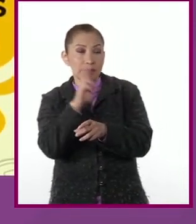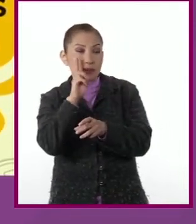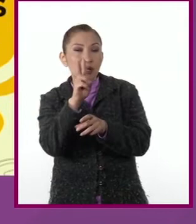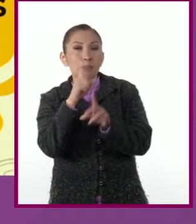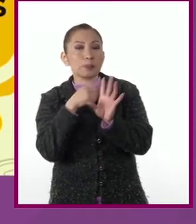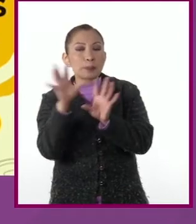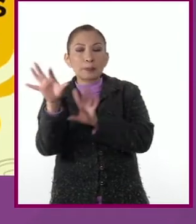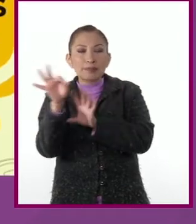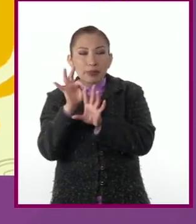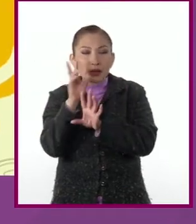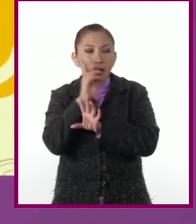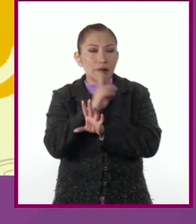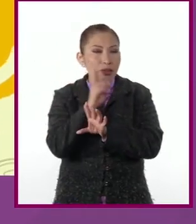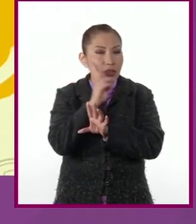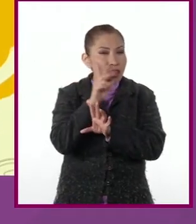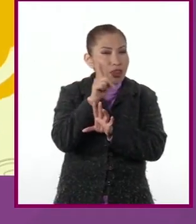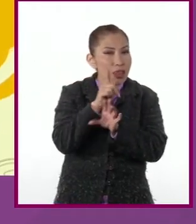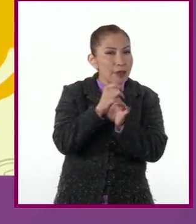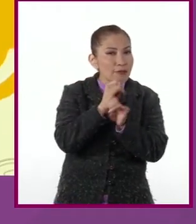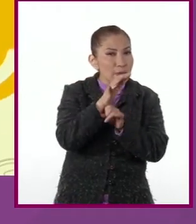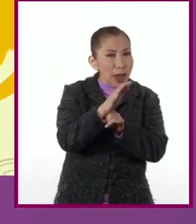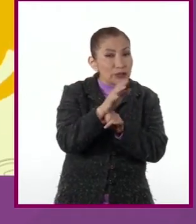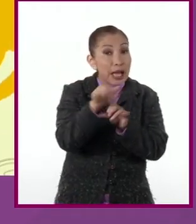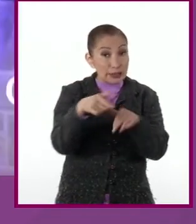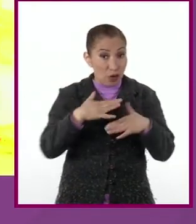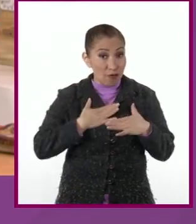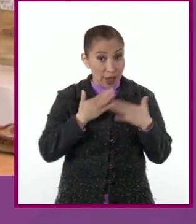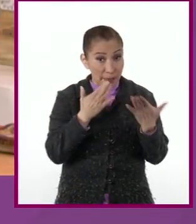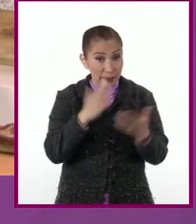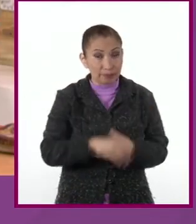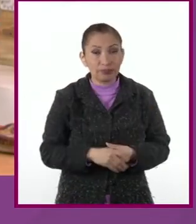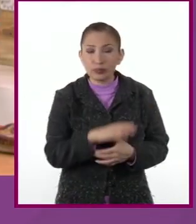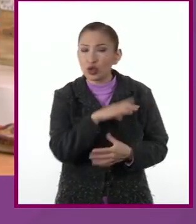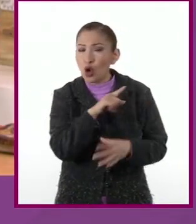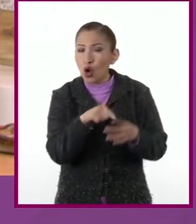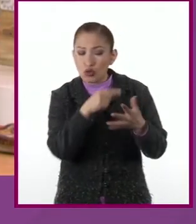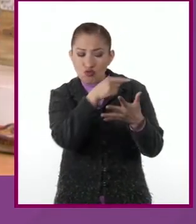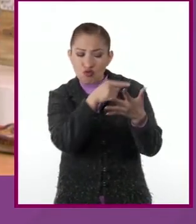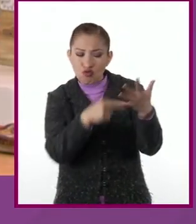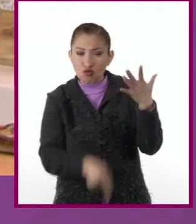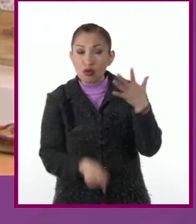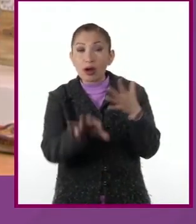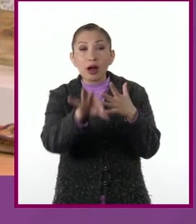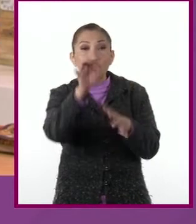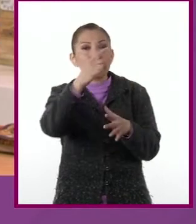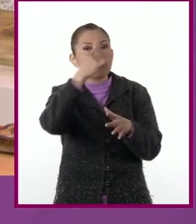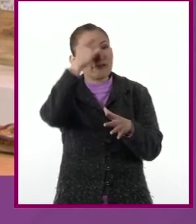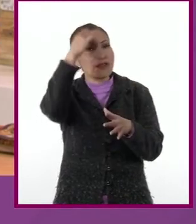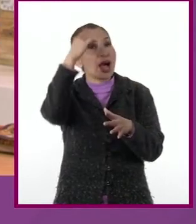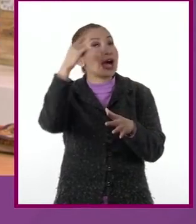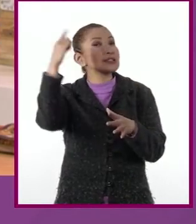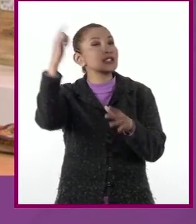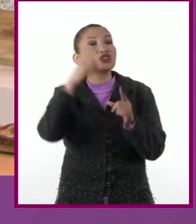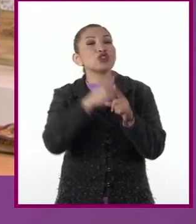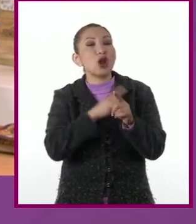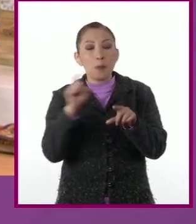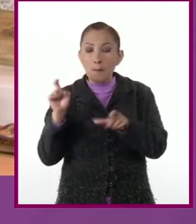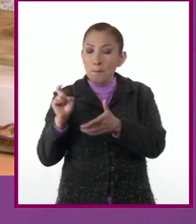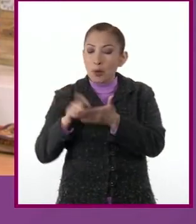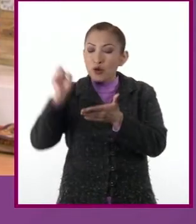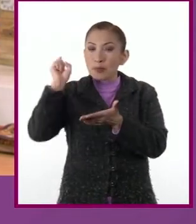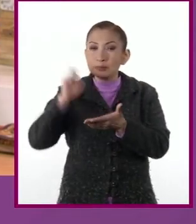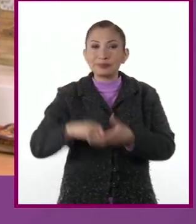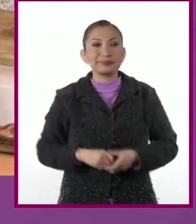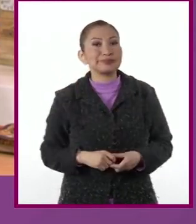búsqueda para verificar si la información es confiable. Todos estos ingredientes se consiguen fácilmente con solo dar un